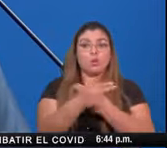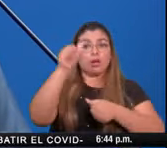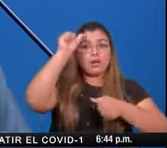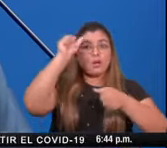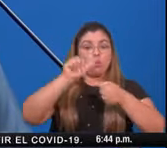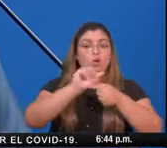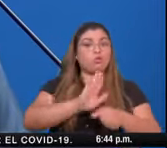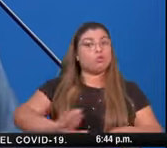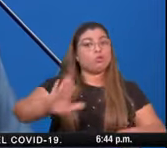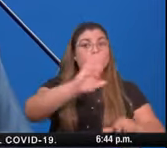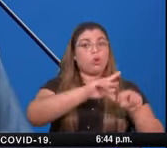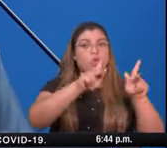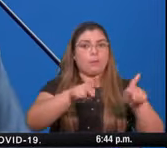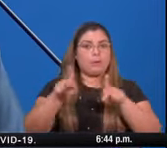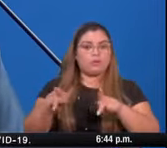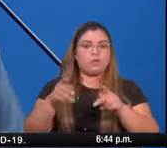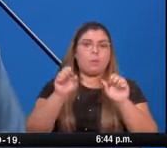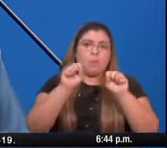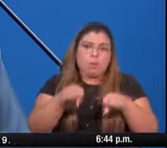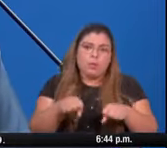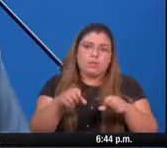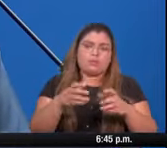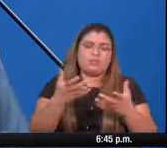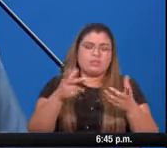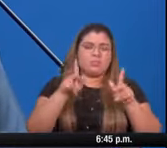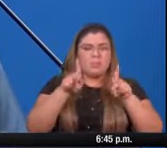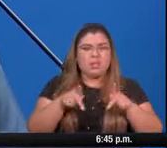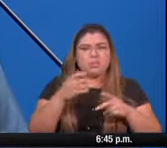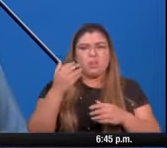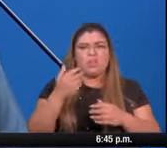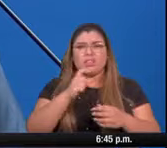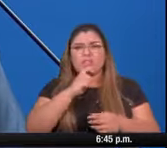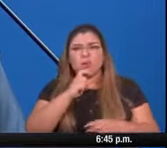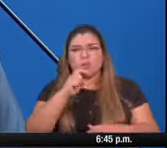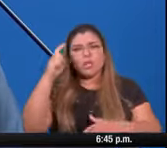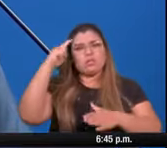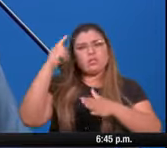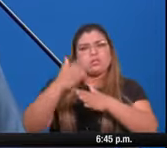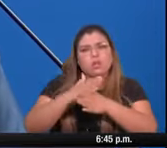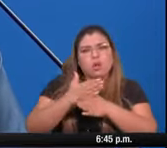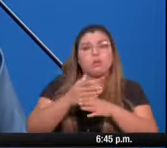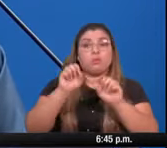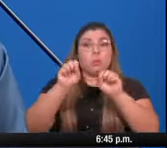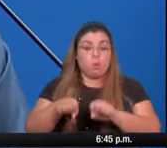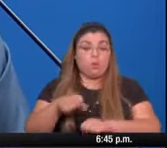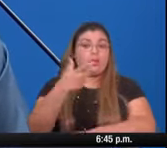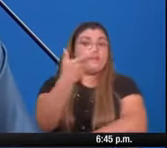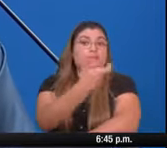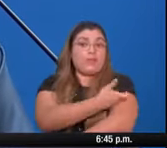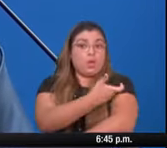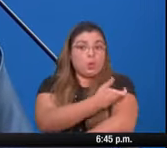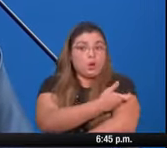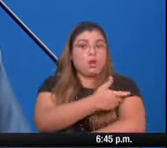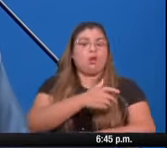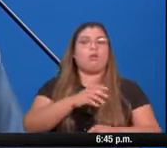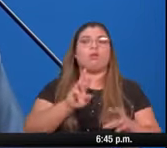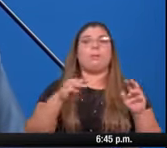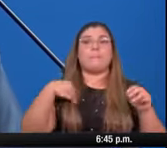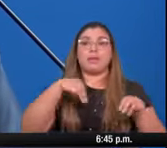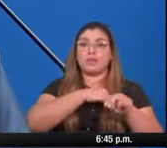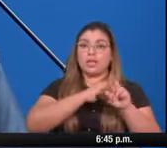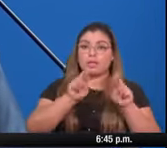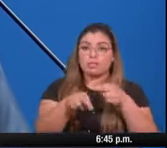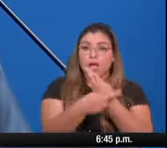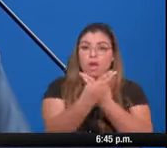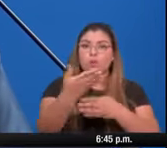que pueden utilizar las líneas de atención mental en tiempos de COVID y que también pueden vacunar a los pequeños de la casa en los lugares destinados por el